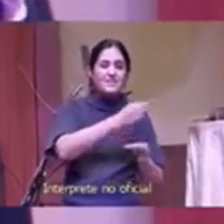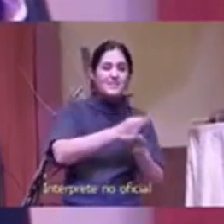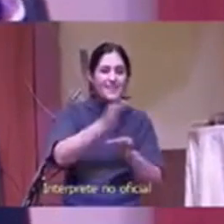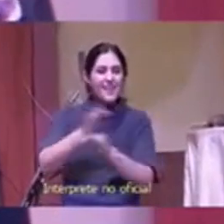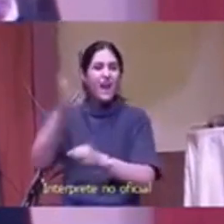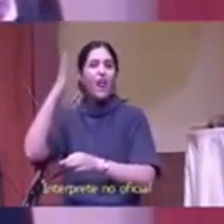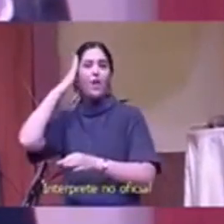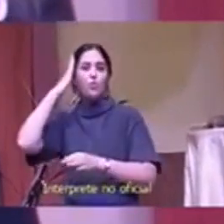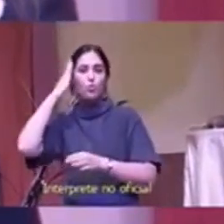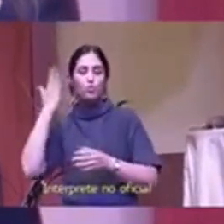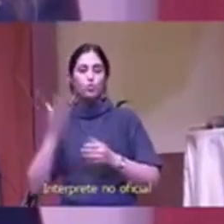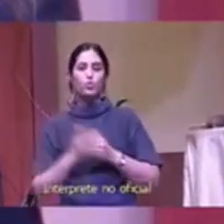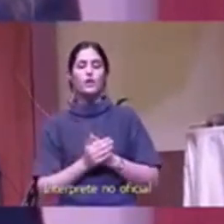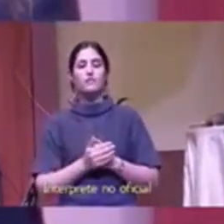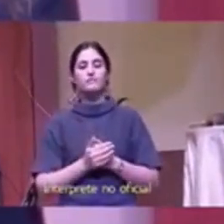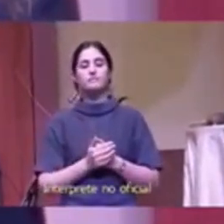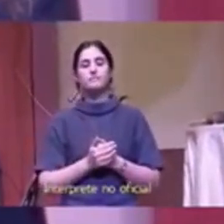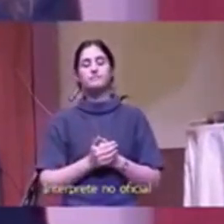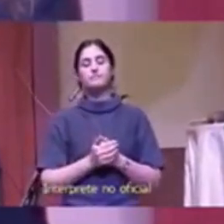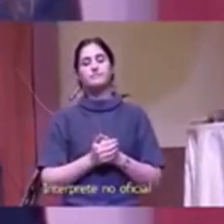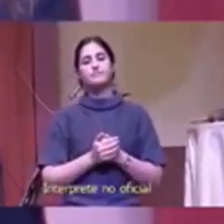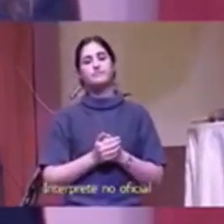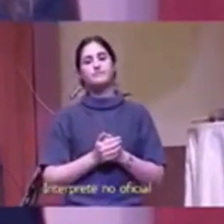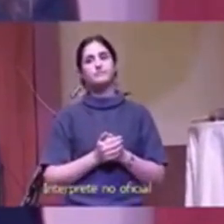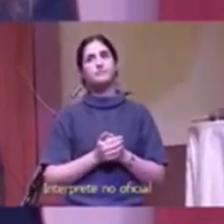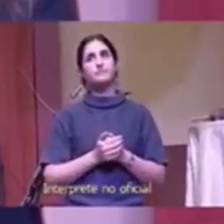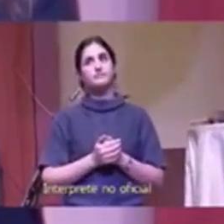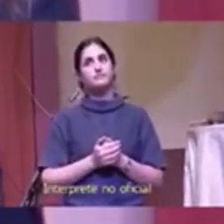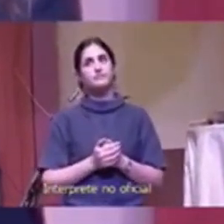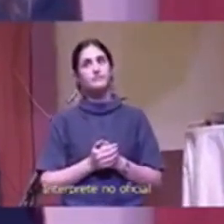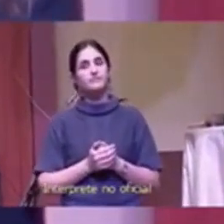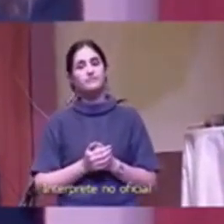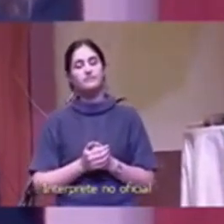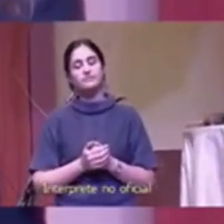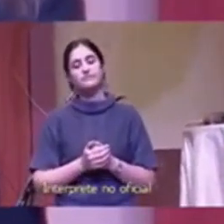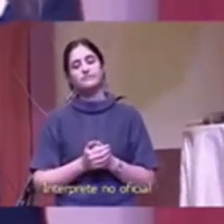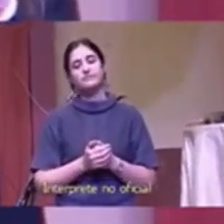quizás nos lleva 15 o 20 años pero seamos tan brillantes